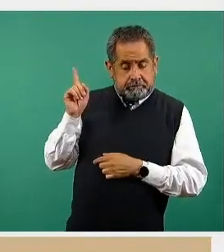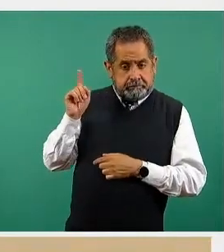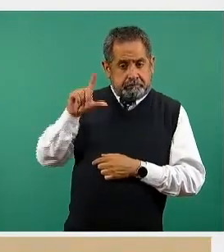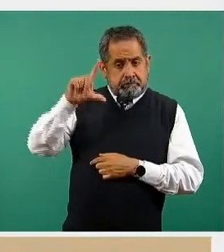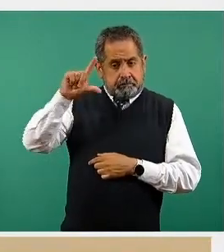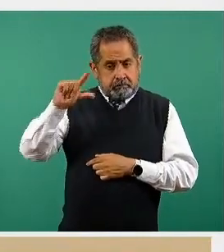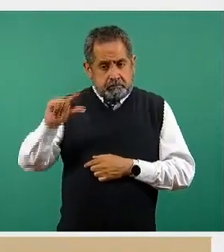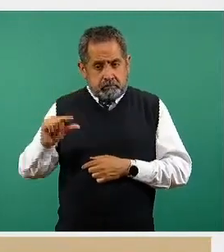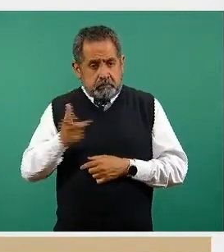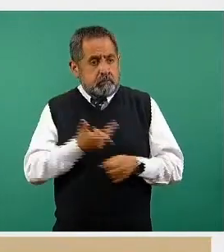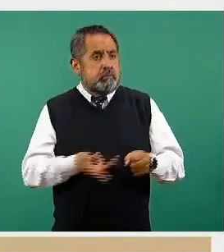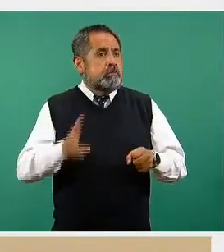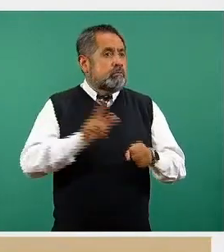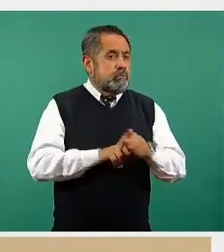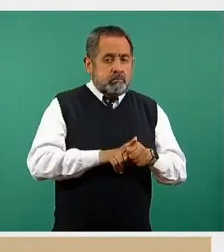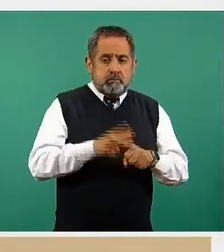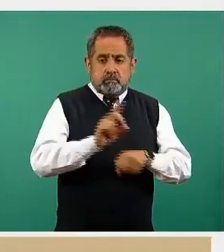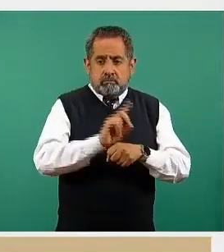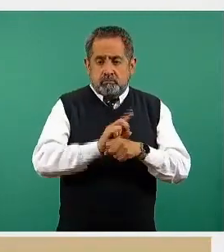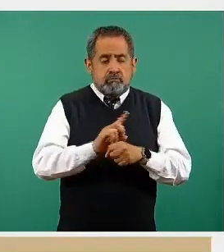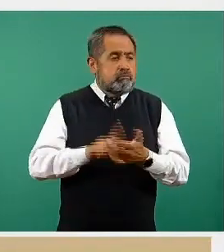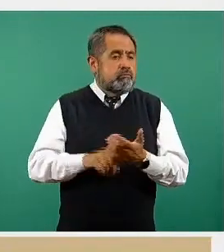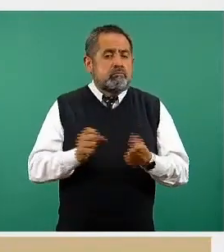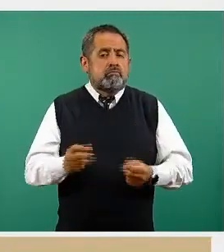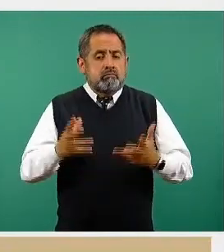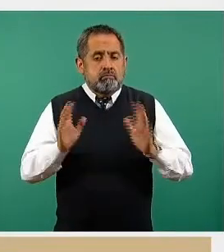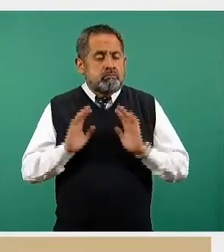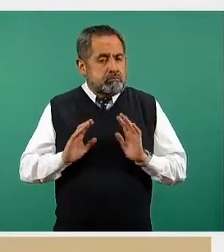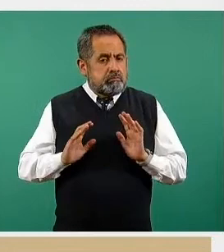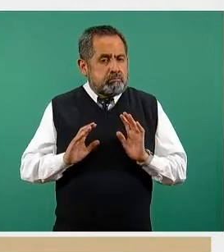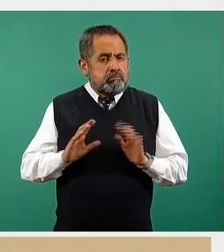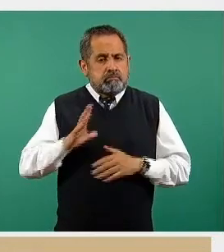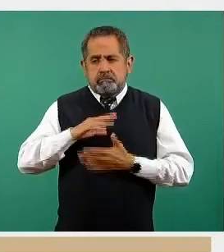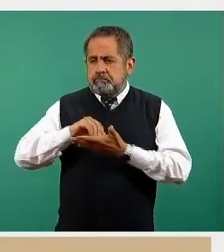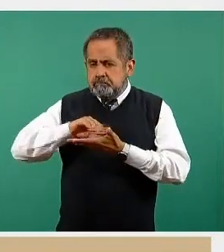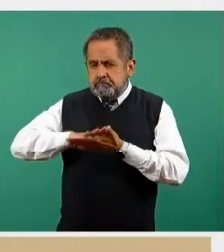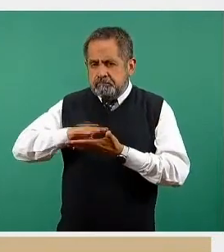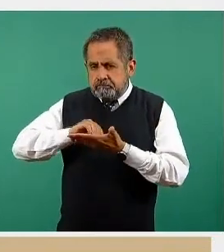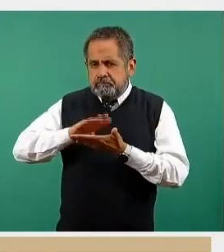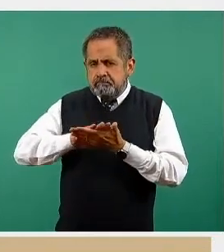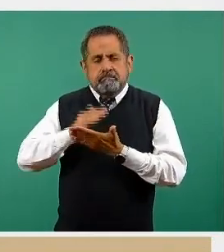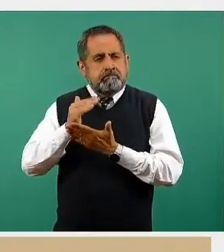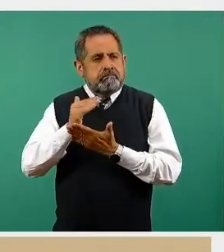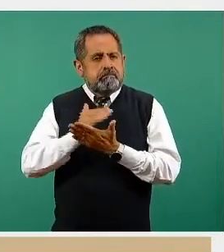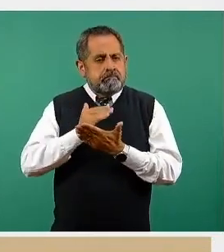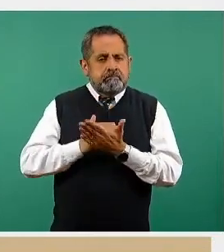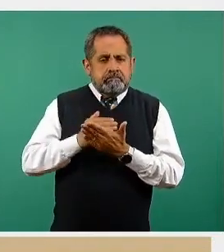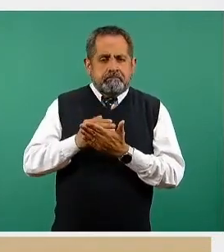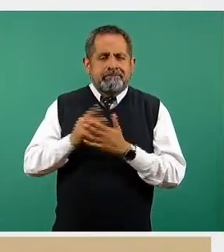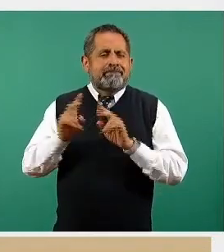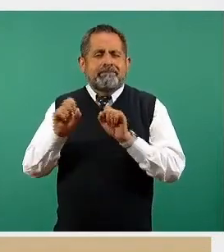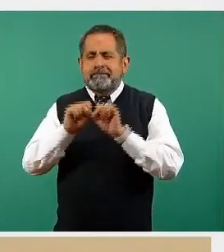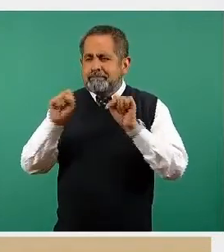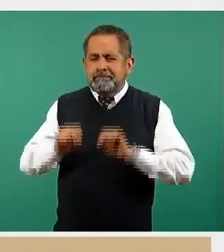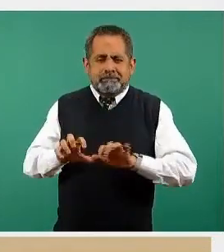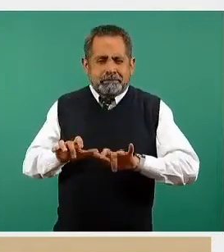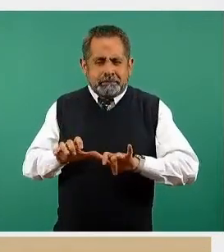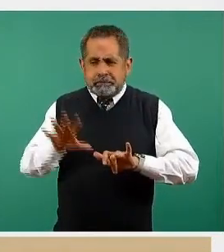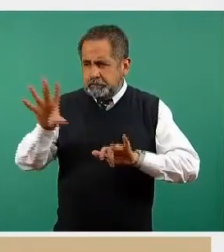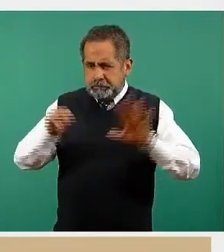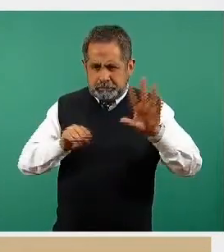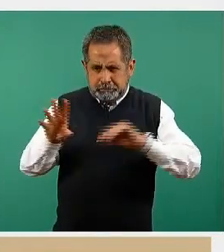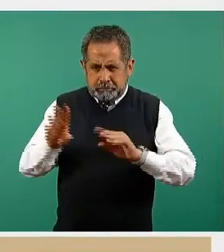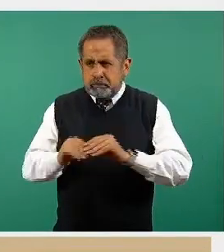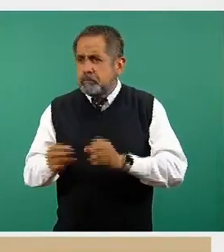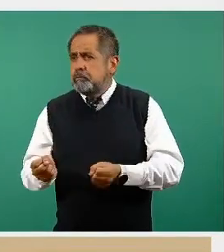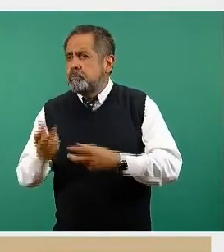hospitalización diaria proviene de otro sistema que es la Red IRAJ. Este sistema se creó y se opera